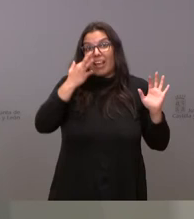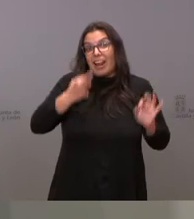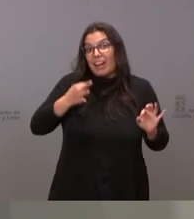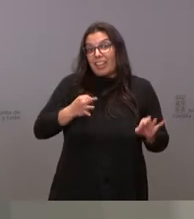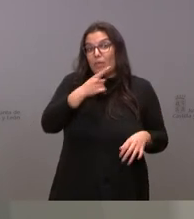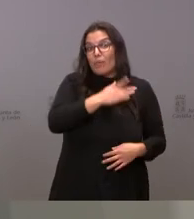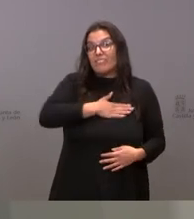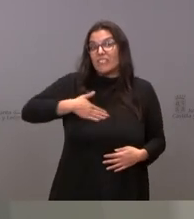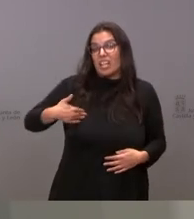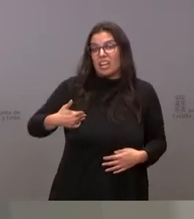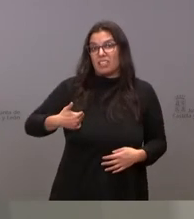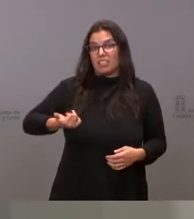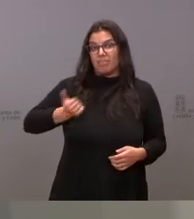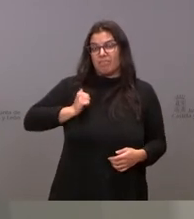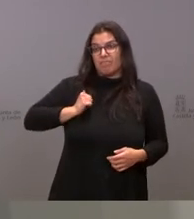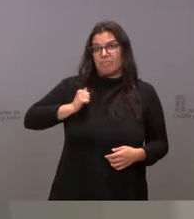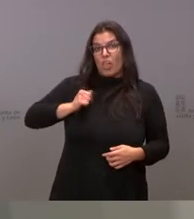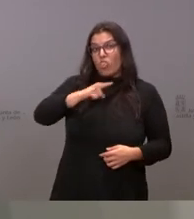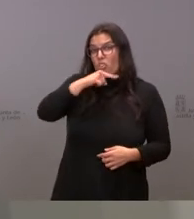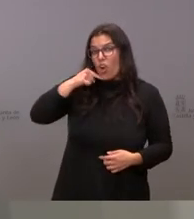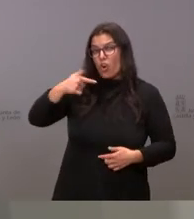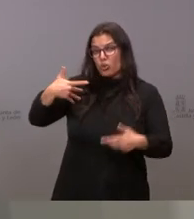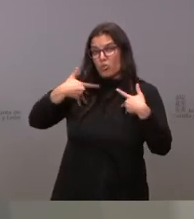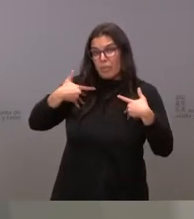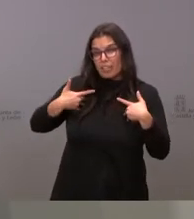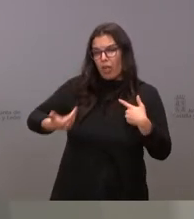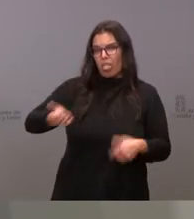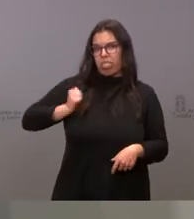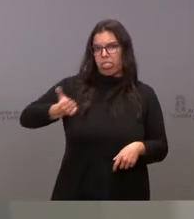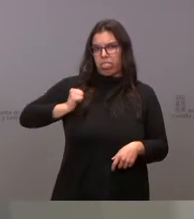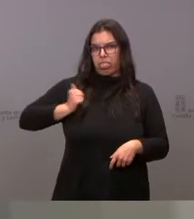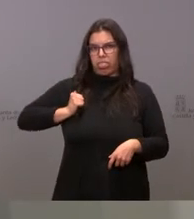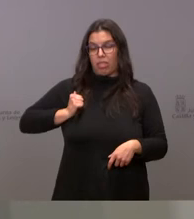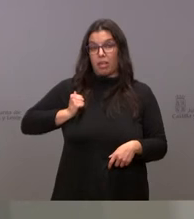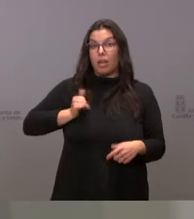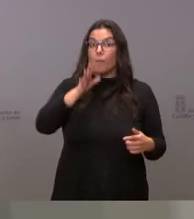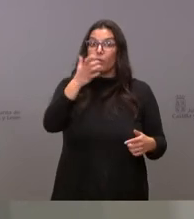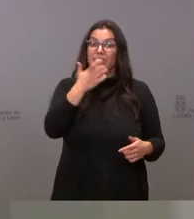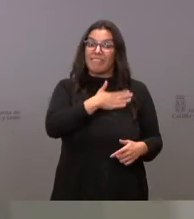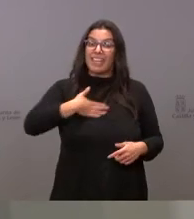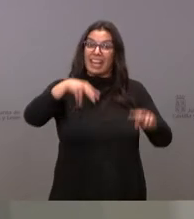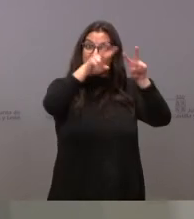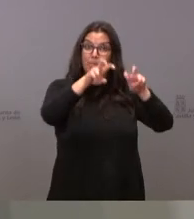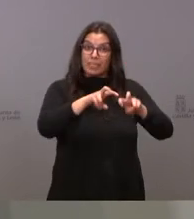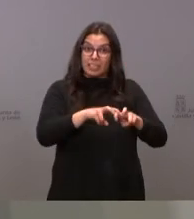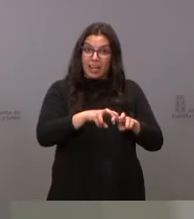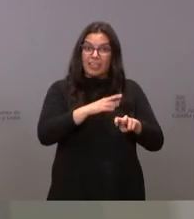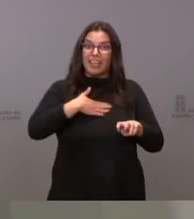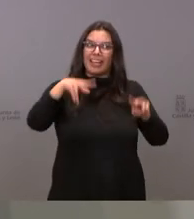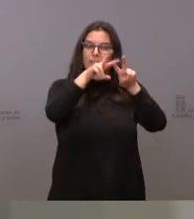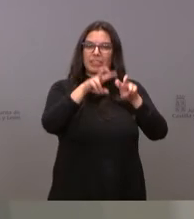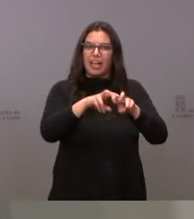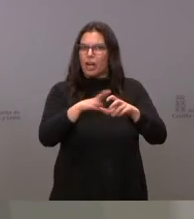utilizar el dolor, el sufrimiento otra vez? Porque cuando uno quiere investigar tiene que querer investigar en todos los sitios.